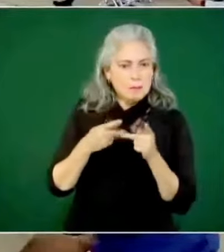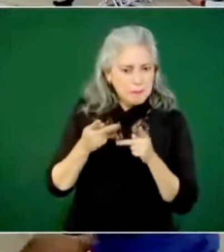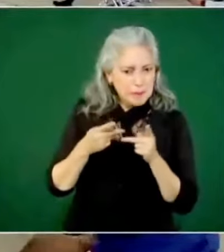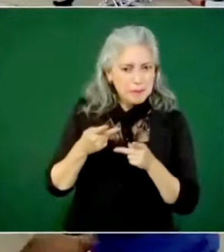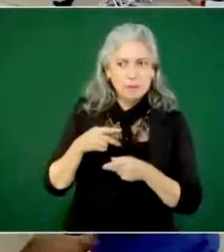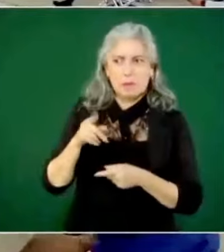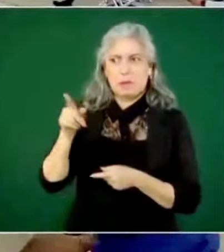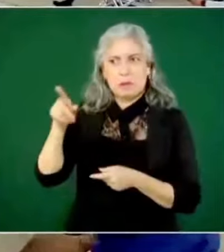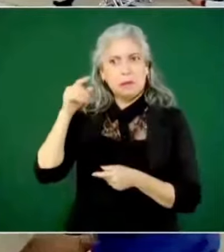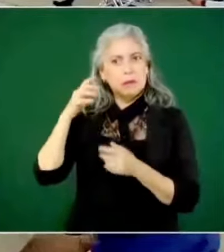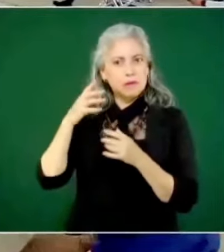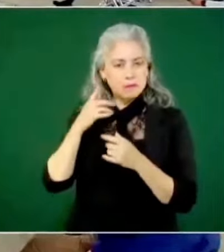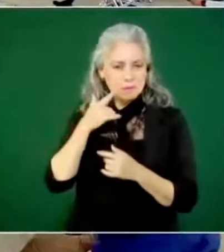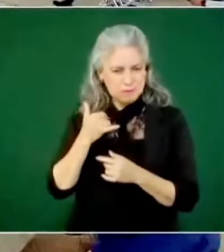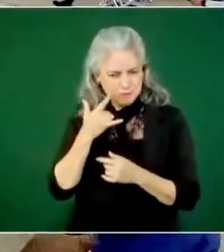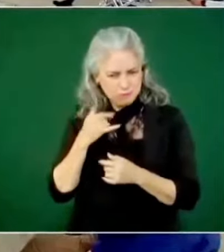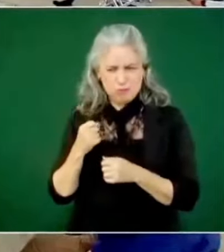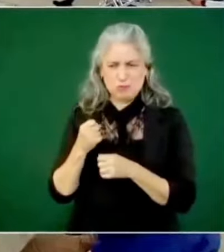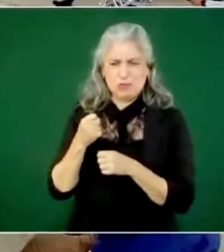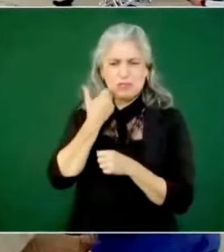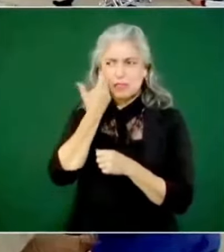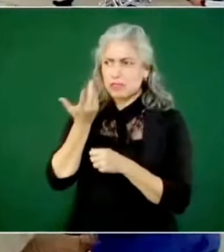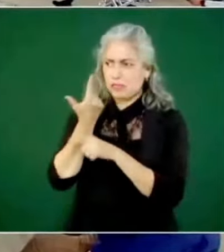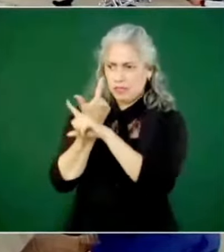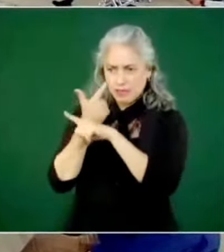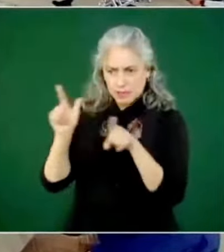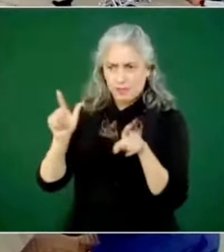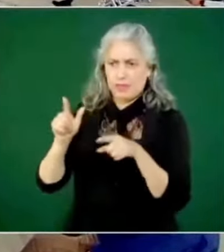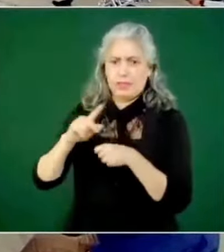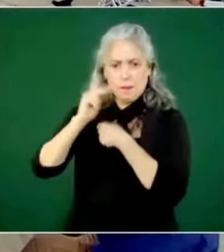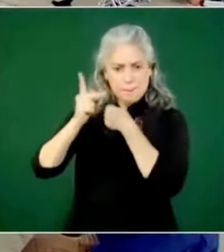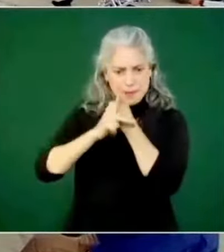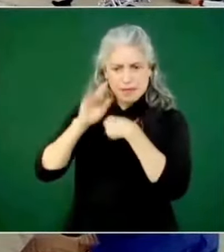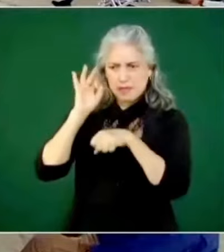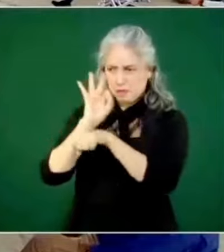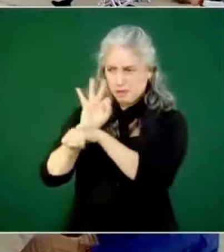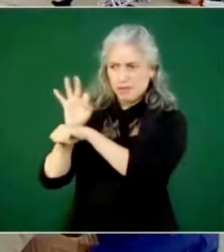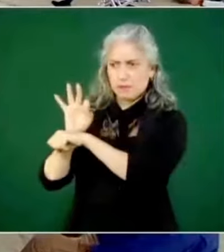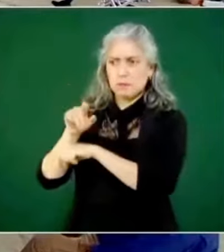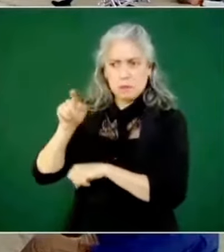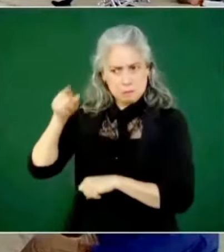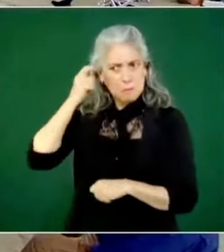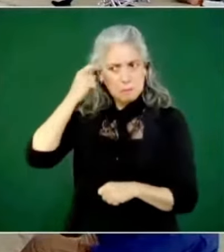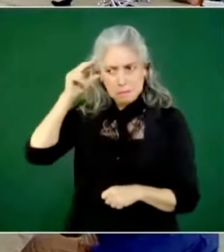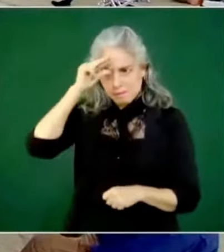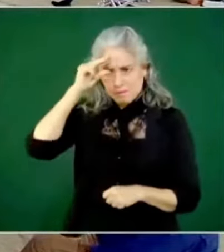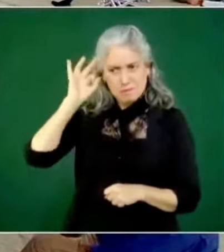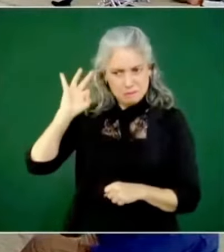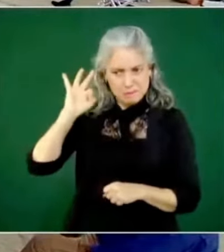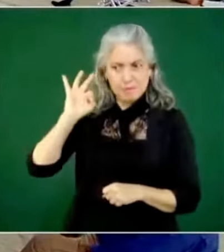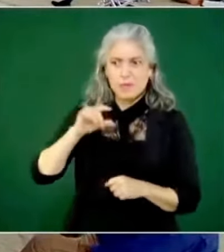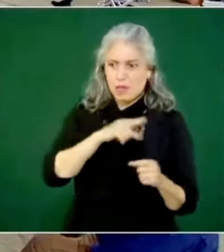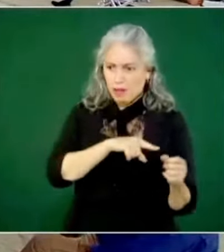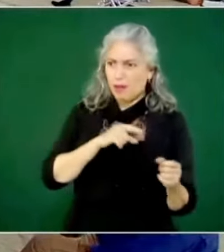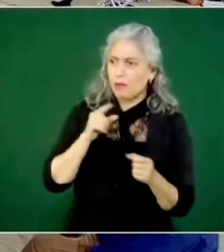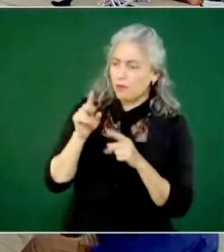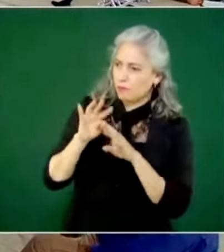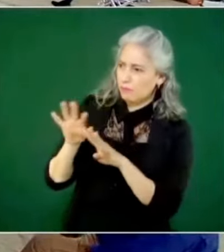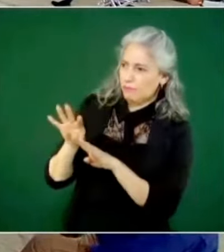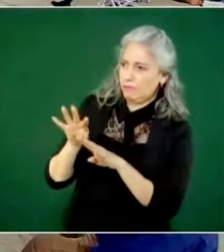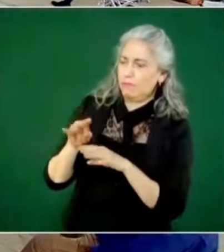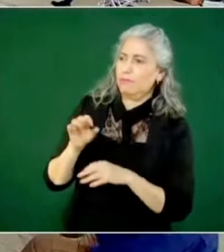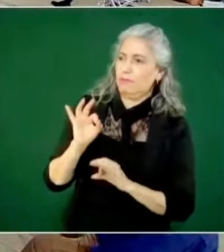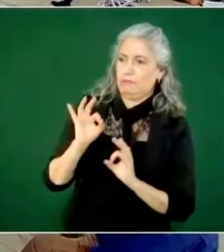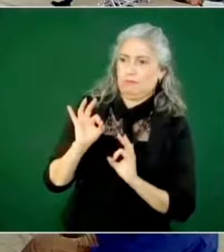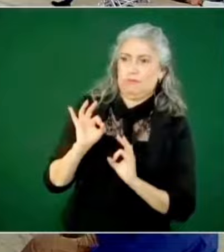república, que, de acuerdo a esta cita, duraba 30 años,